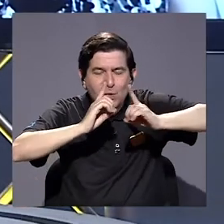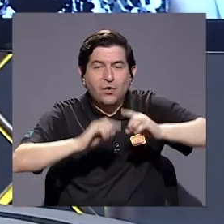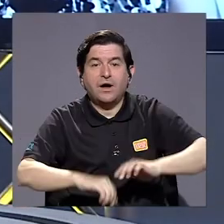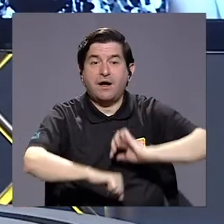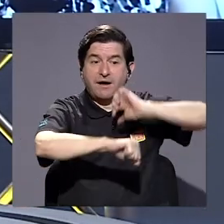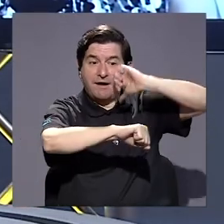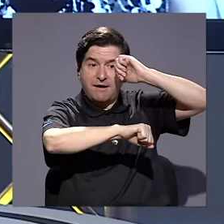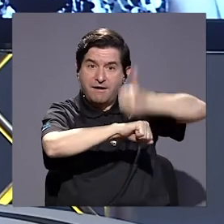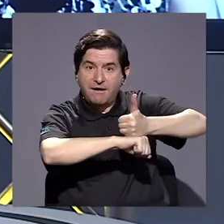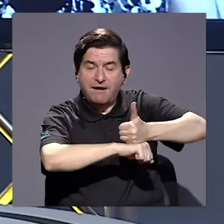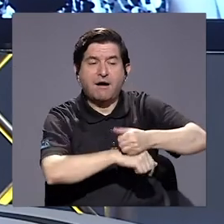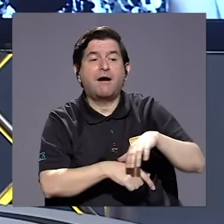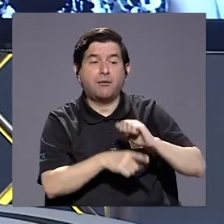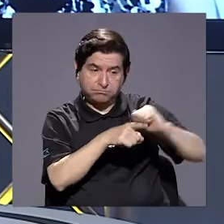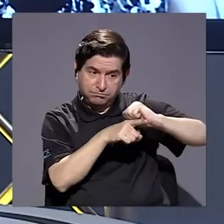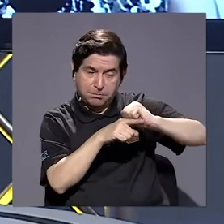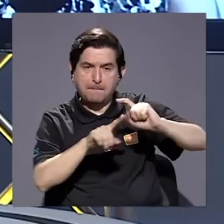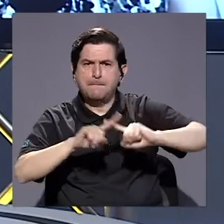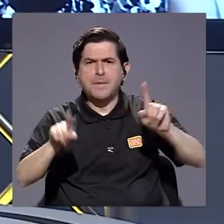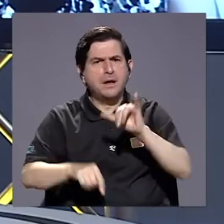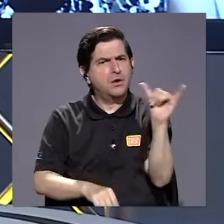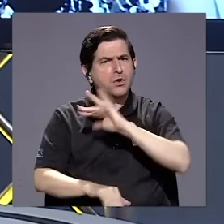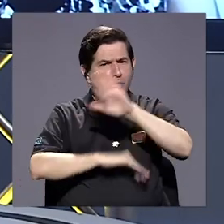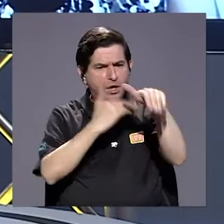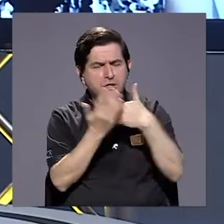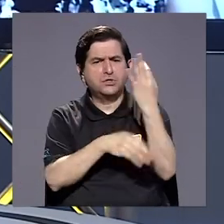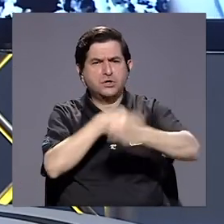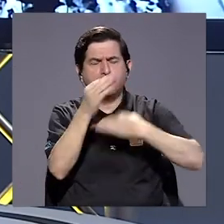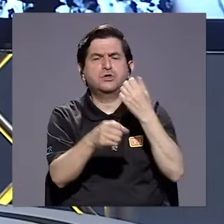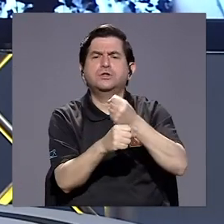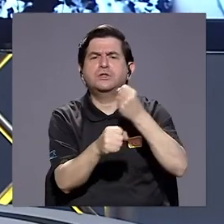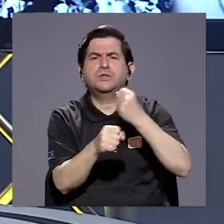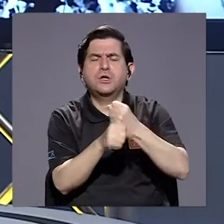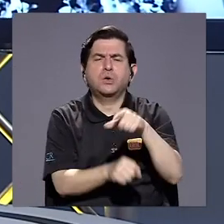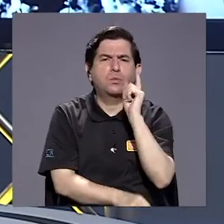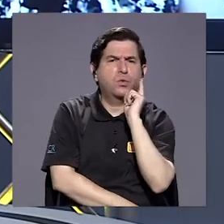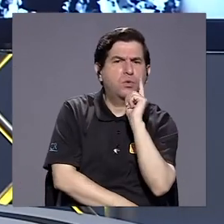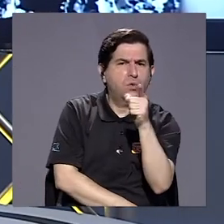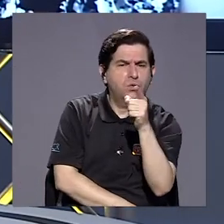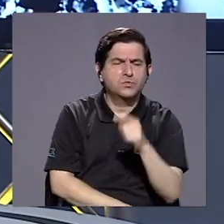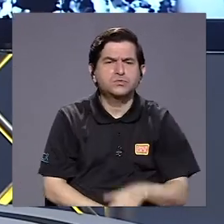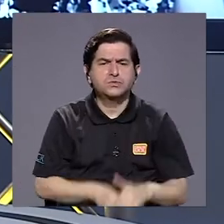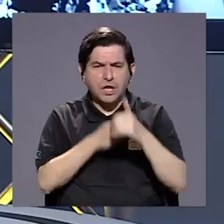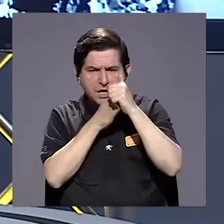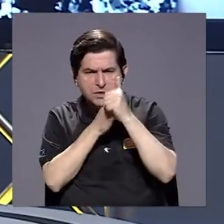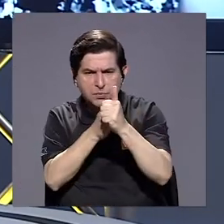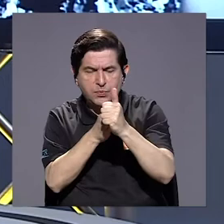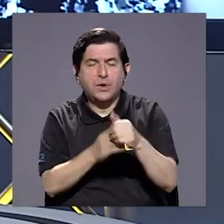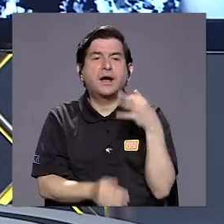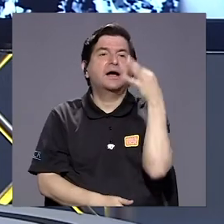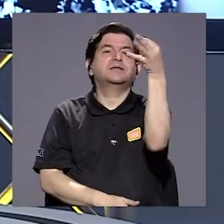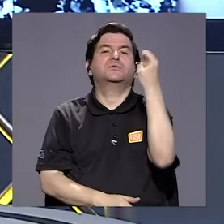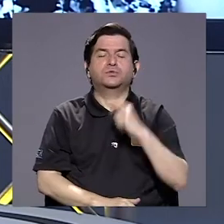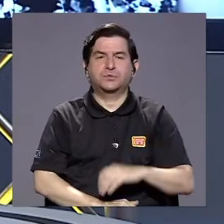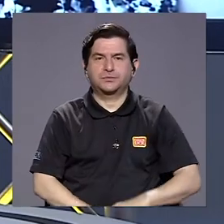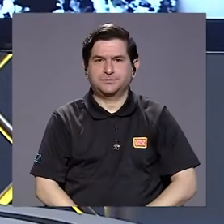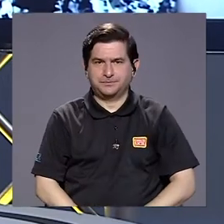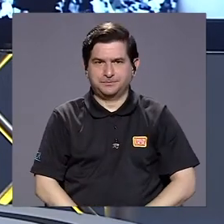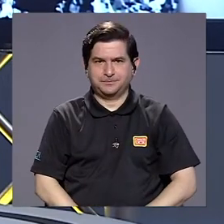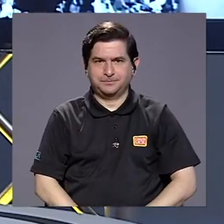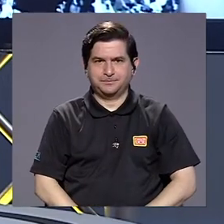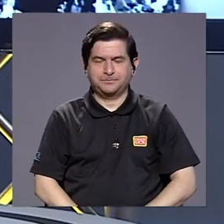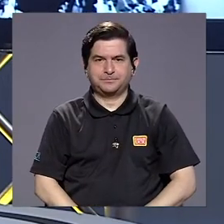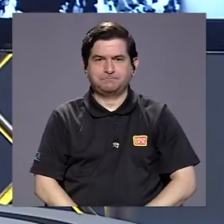diálogo para establecer, en este caso, estas capacitaciones, pero cualquier otro tipo de labor que usted vaya a liderar de acá al futuro.